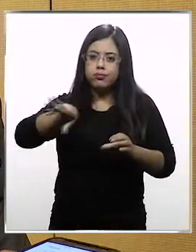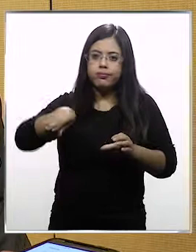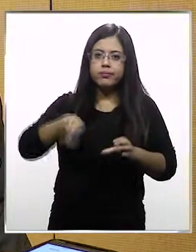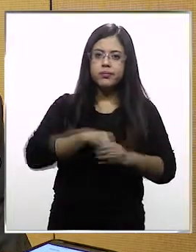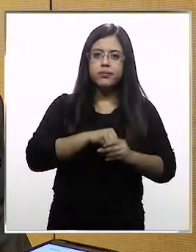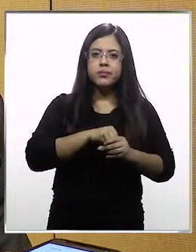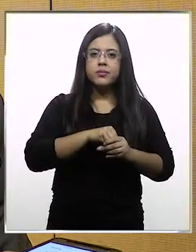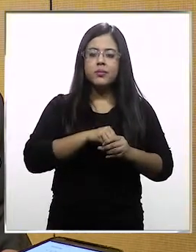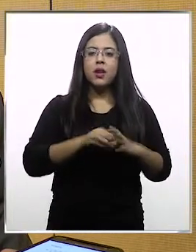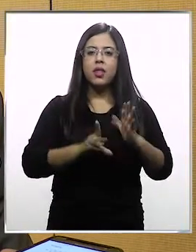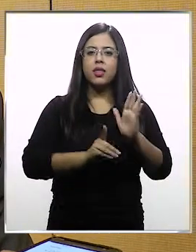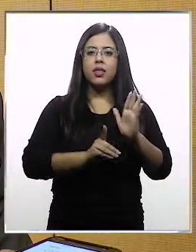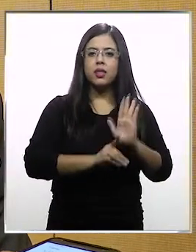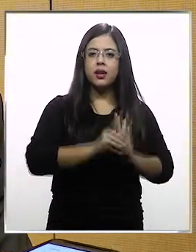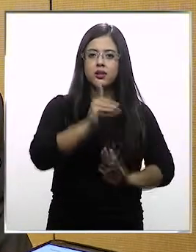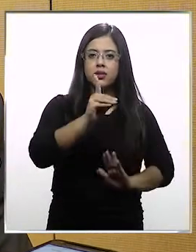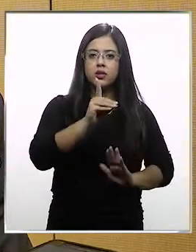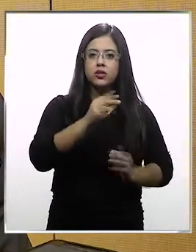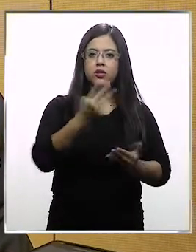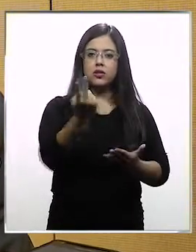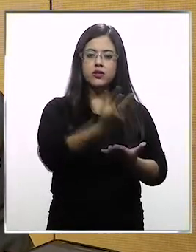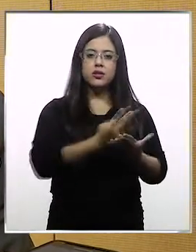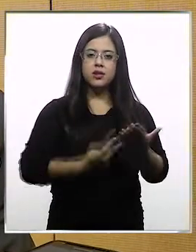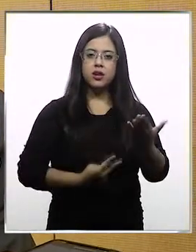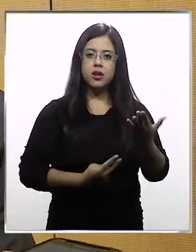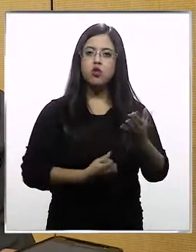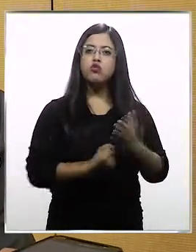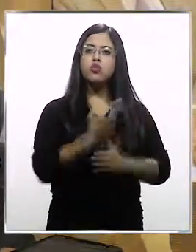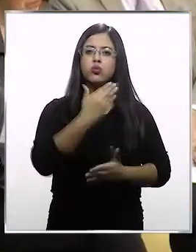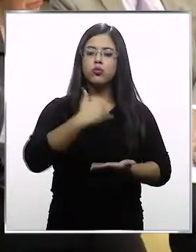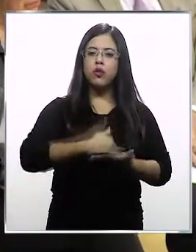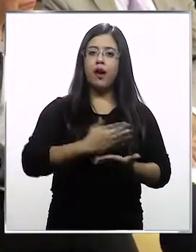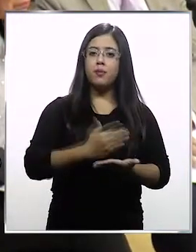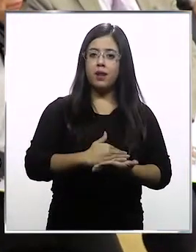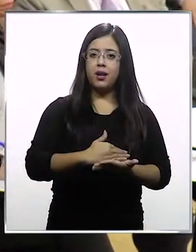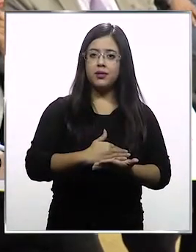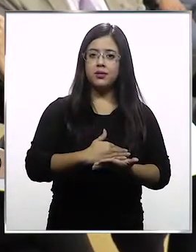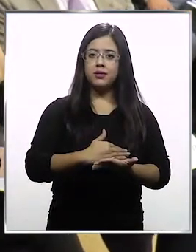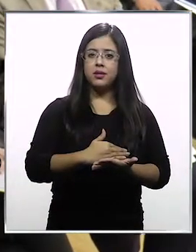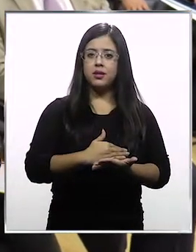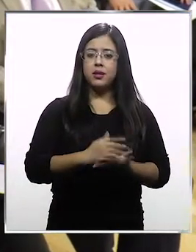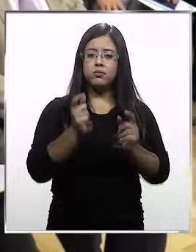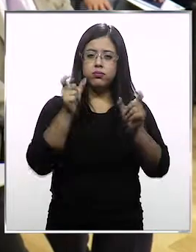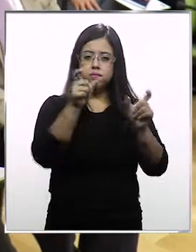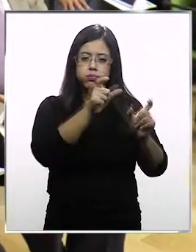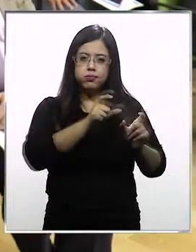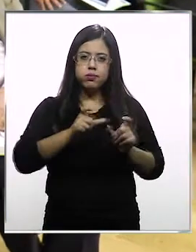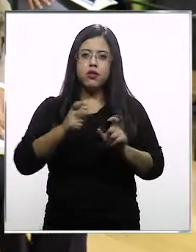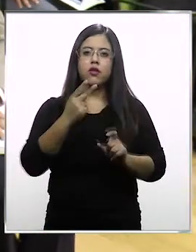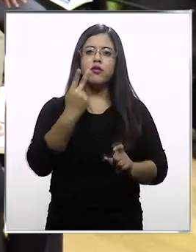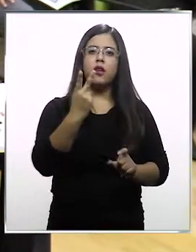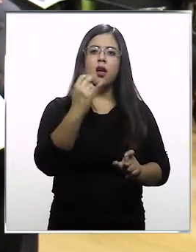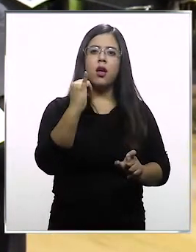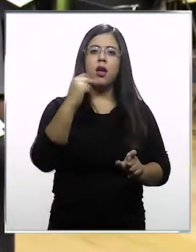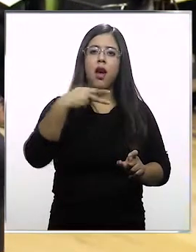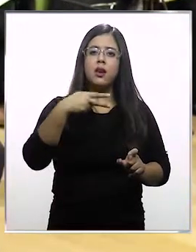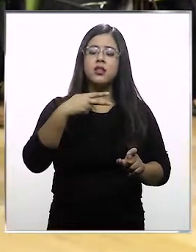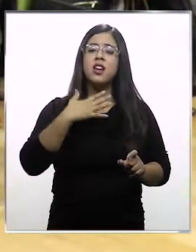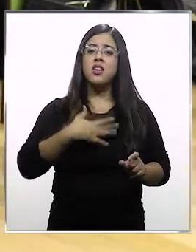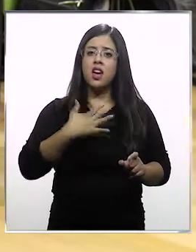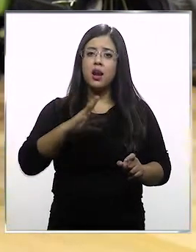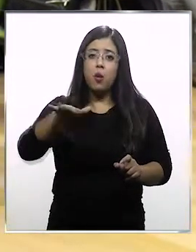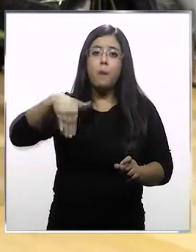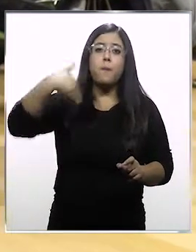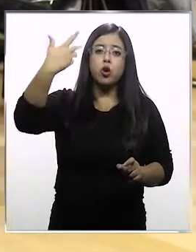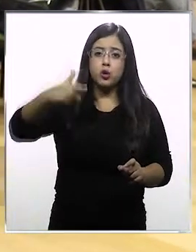incorporarlo al desarrollo y al diseño del nuevo plan de control del VIH